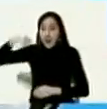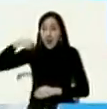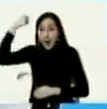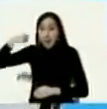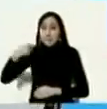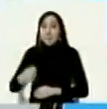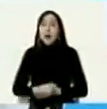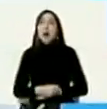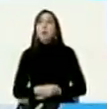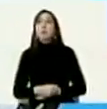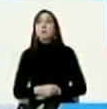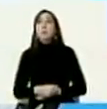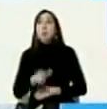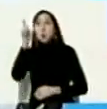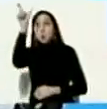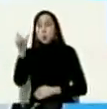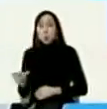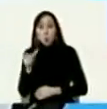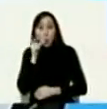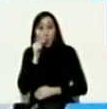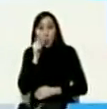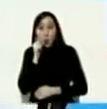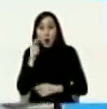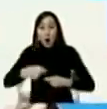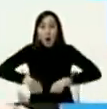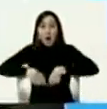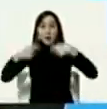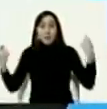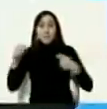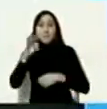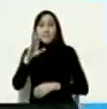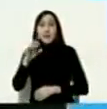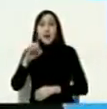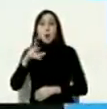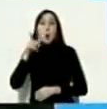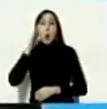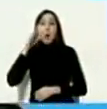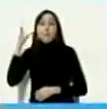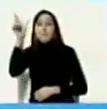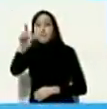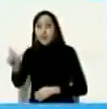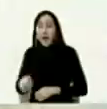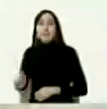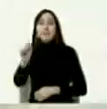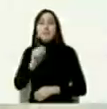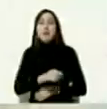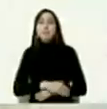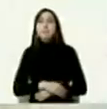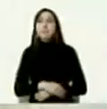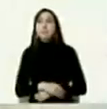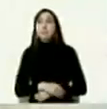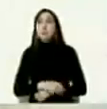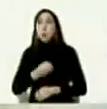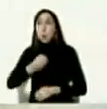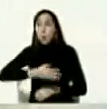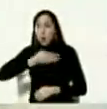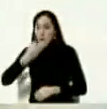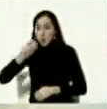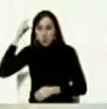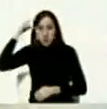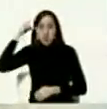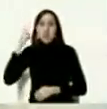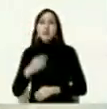Patrick Bell del diario Le Figaro de Francia buenos días señor presidente